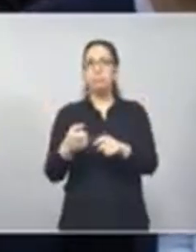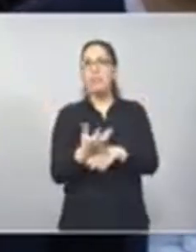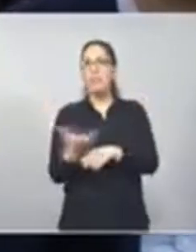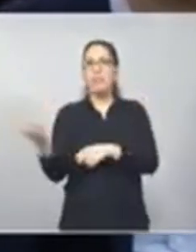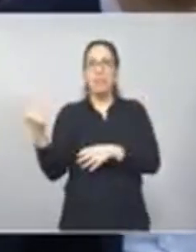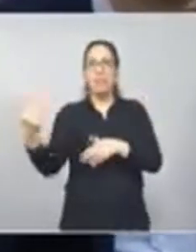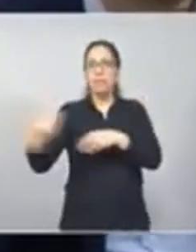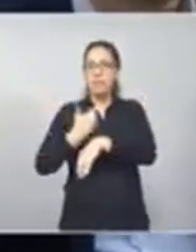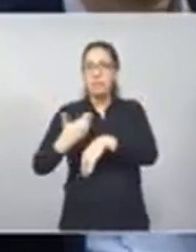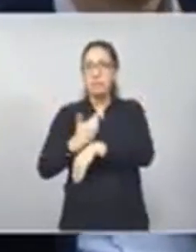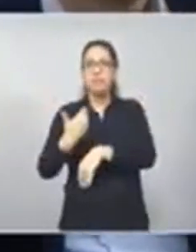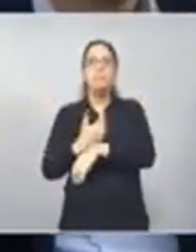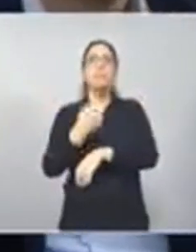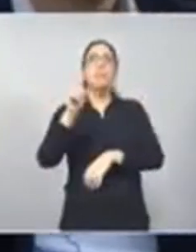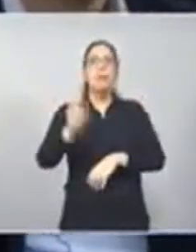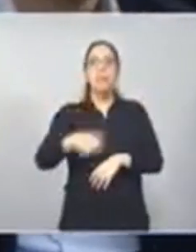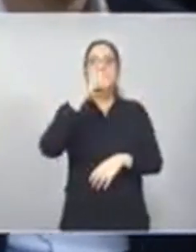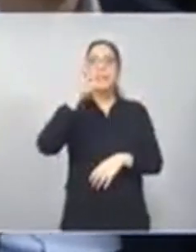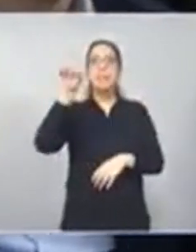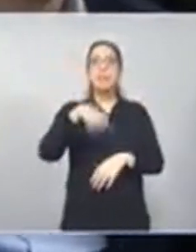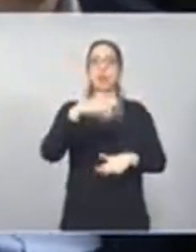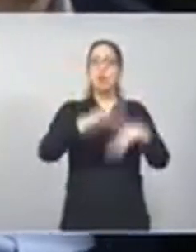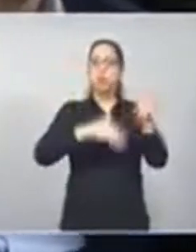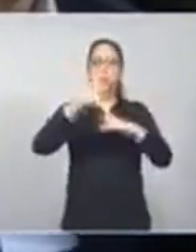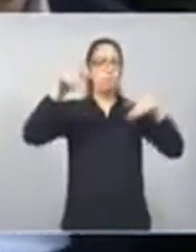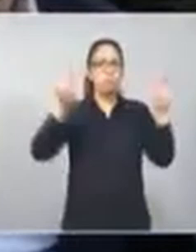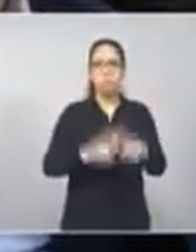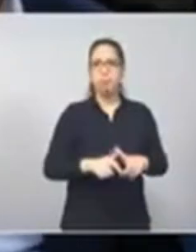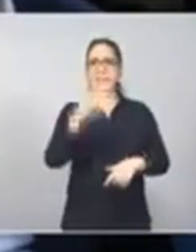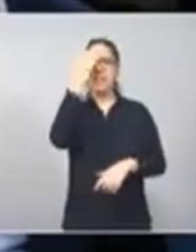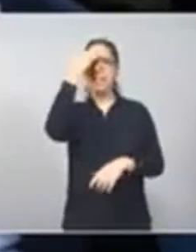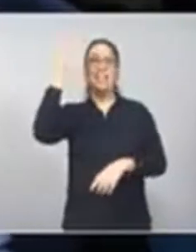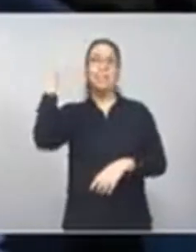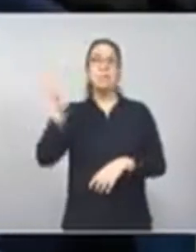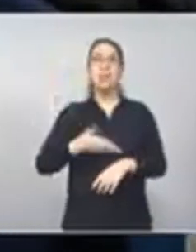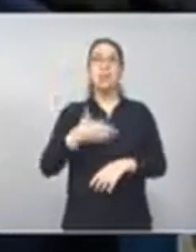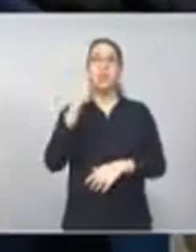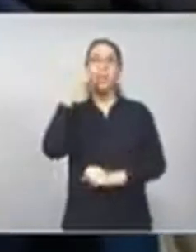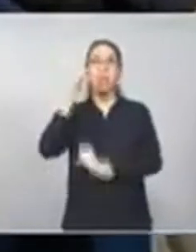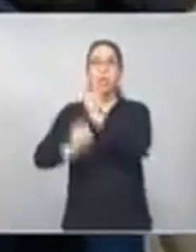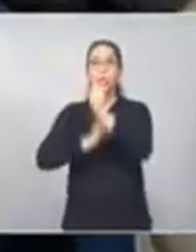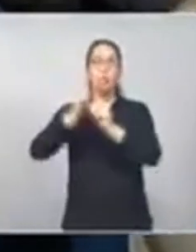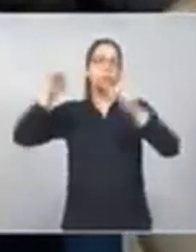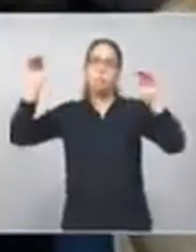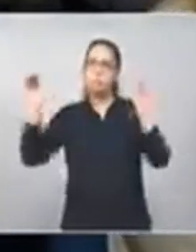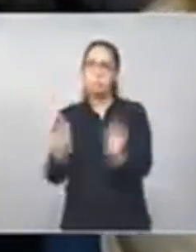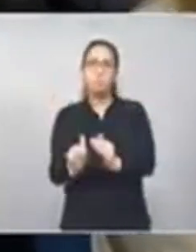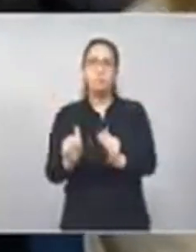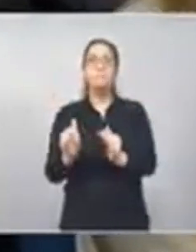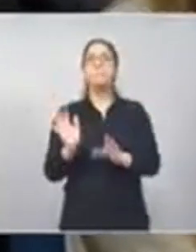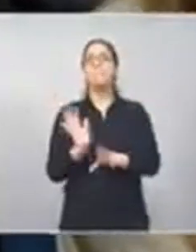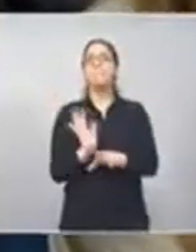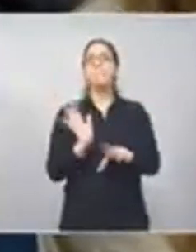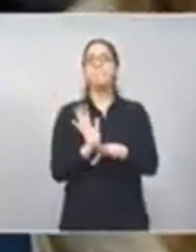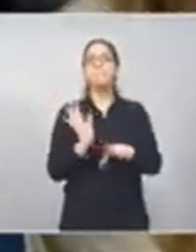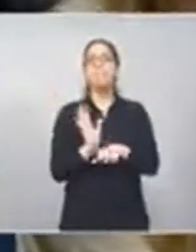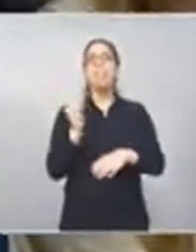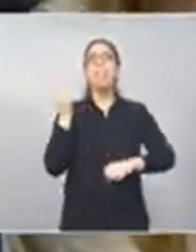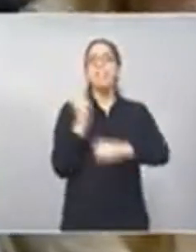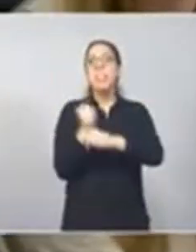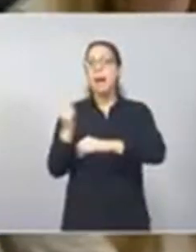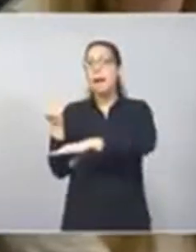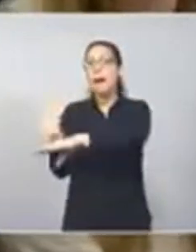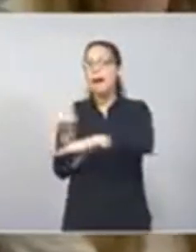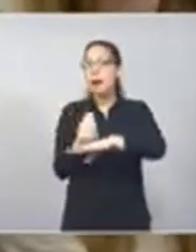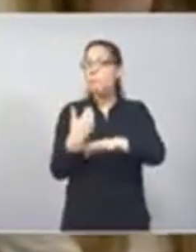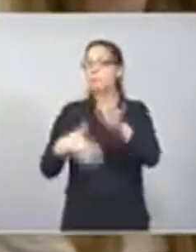al 30% de la construcción, una caída en torno al 15% de la industria. Es decir, los sectores que más empleo generan en